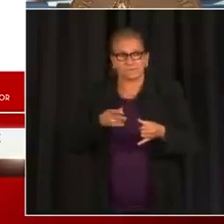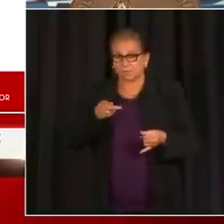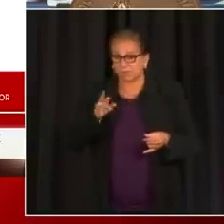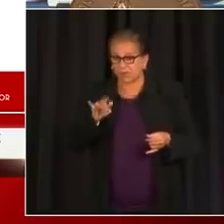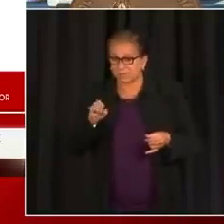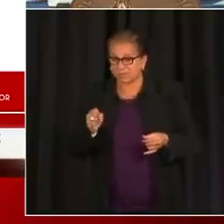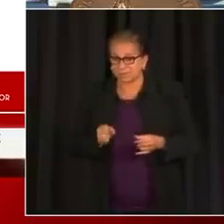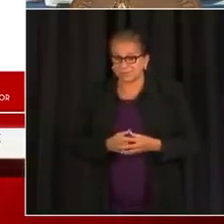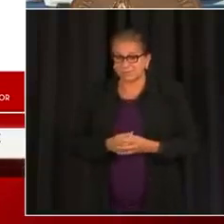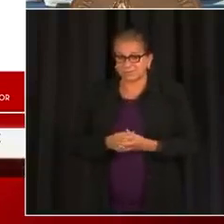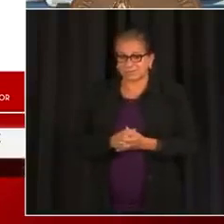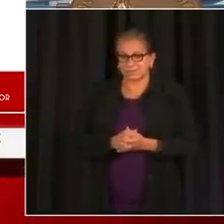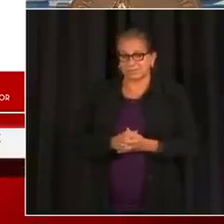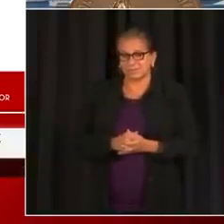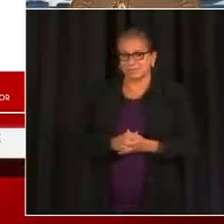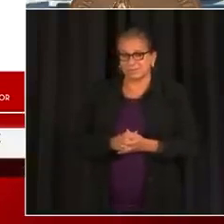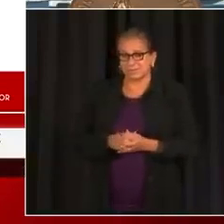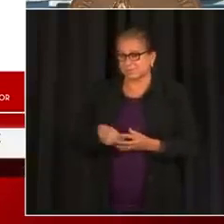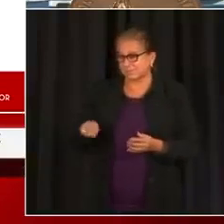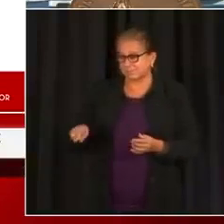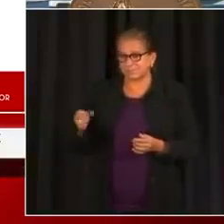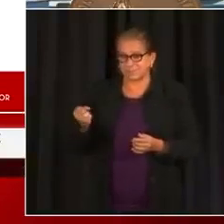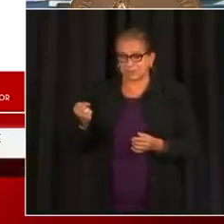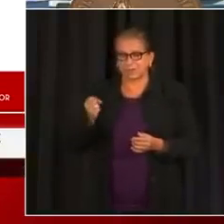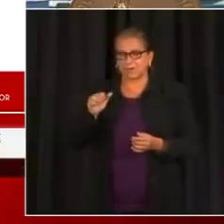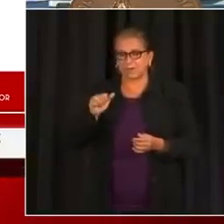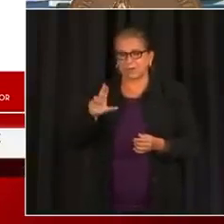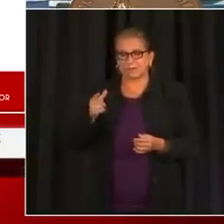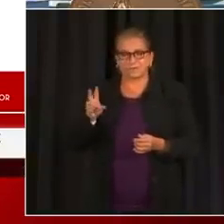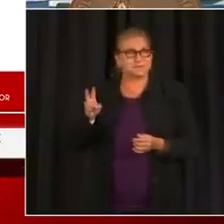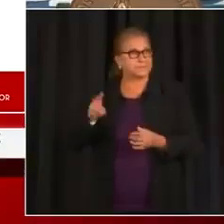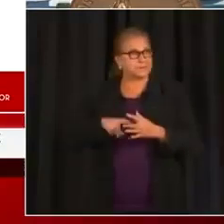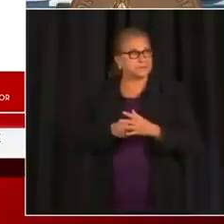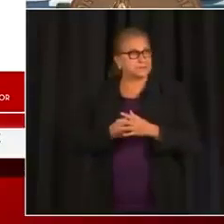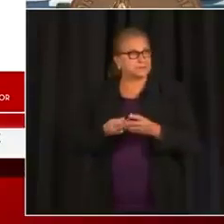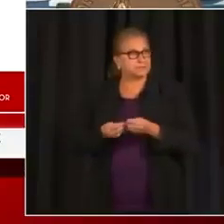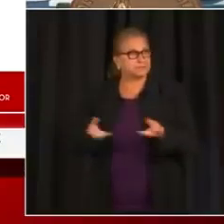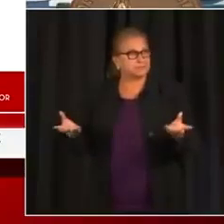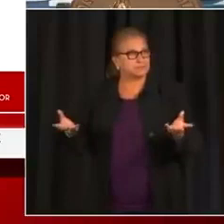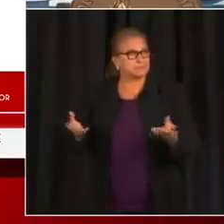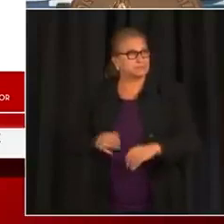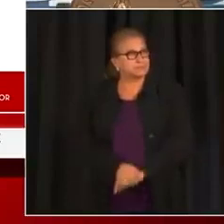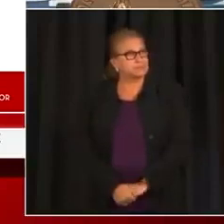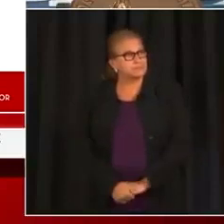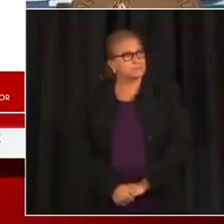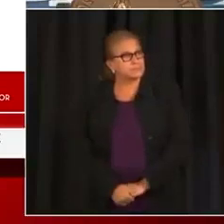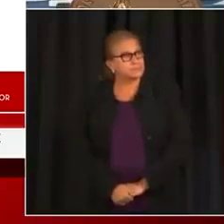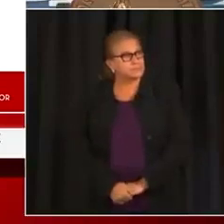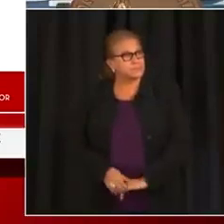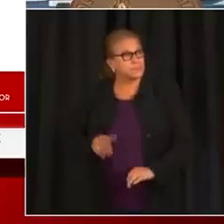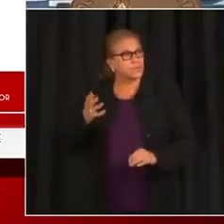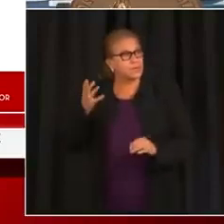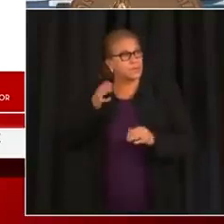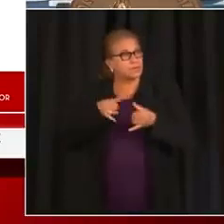el sábado, 7 de agosto, con estos incentivos.